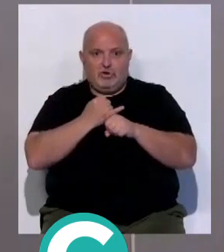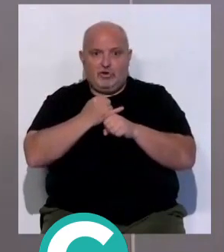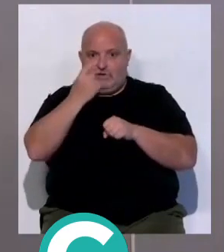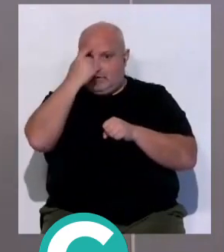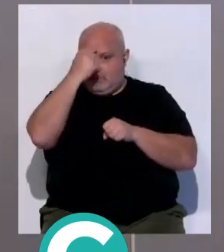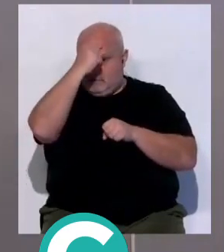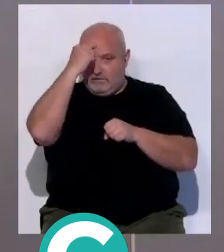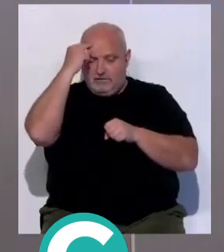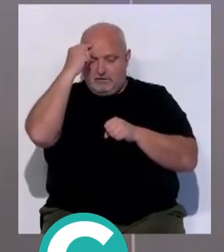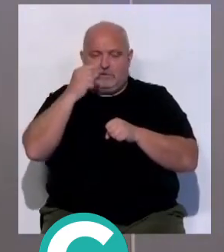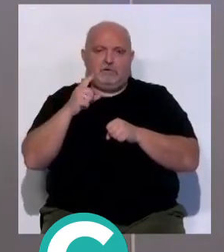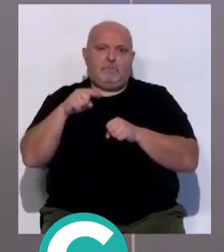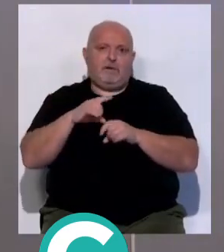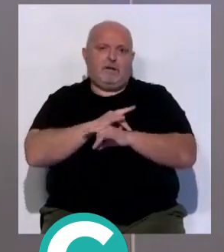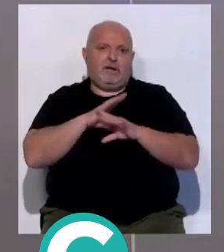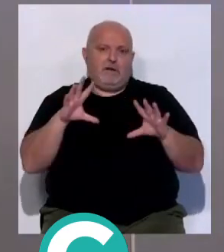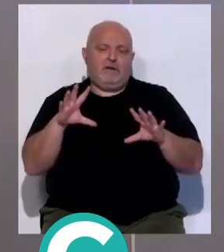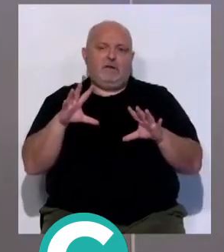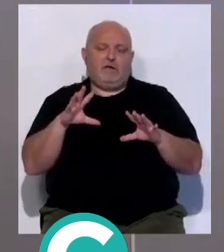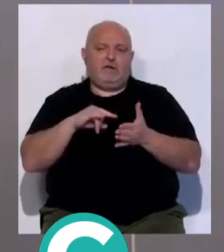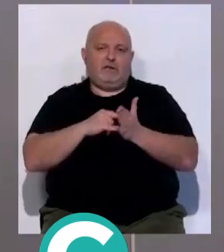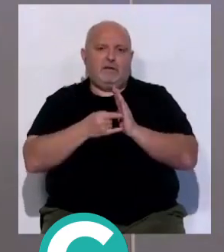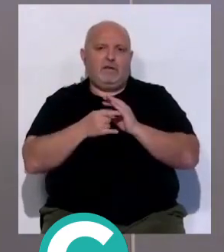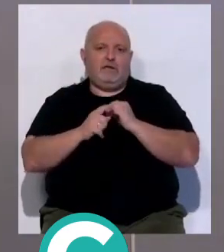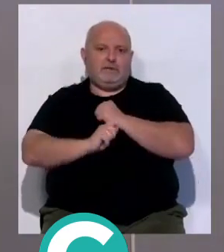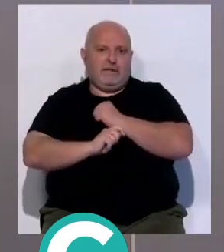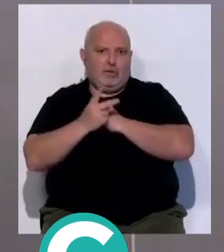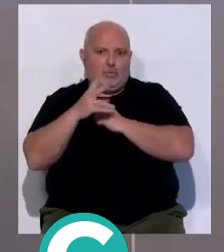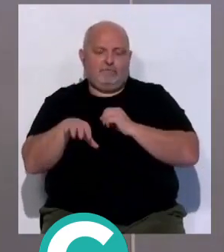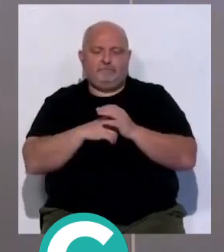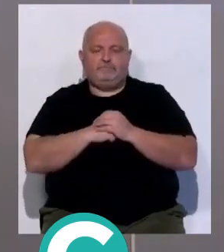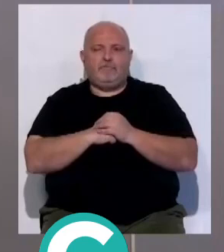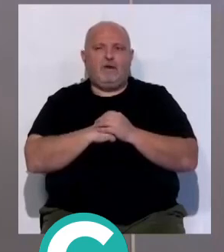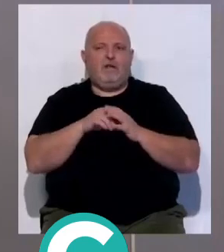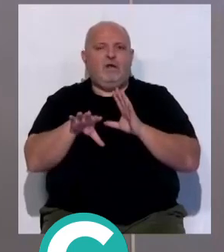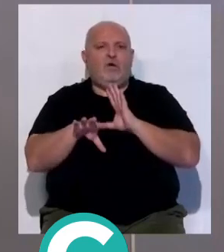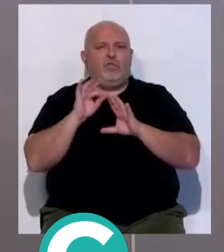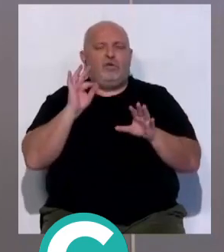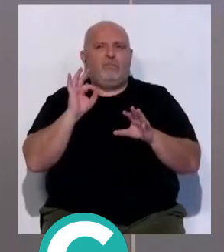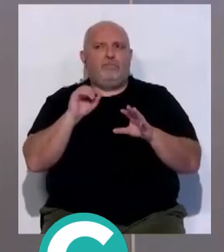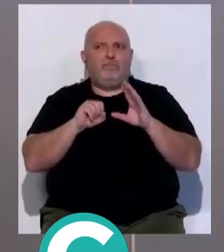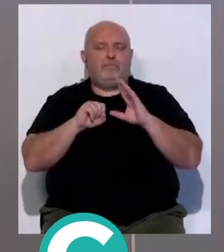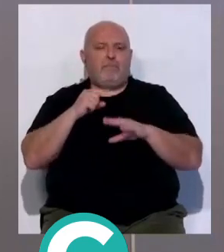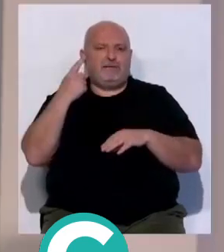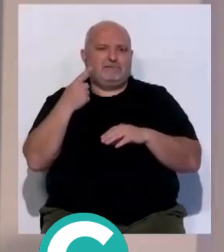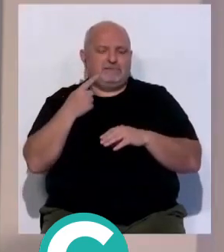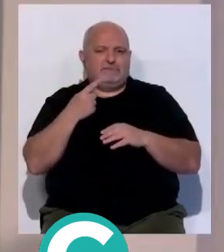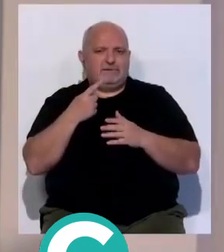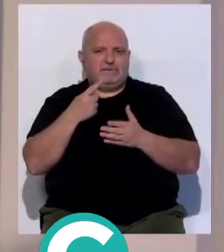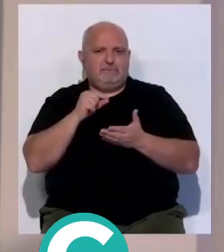psicológicas y también por supuesto técnicas y tácticamente. Es una de las alternativas que más minutos está